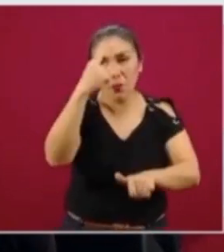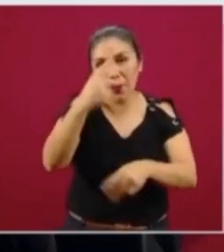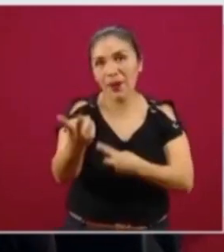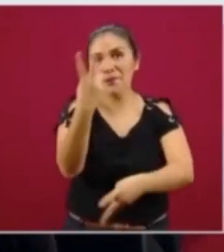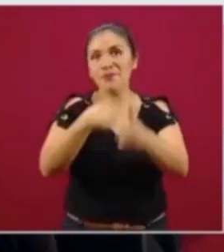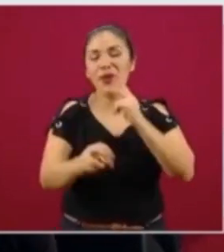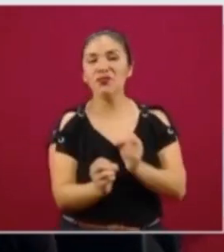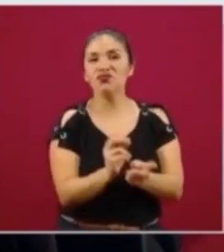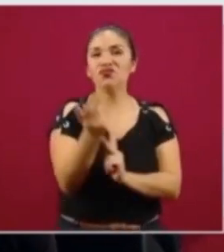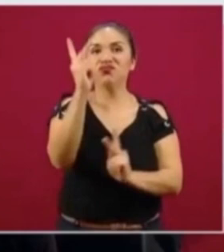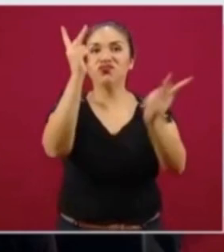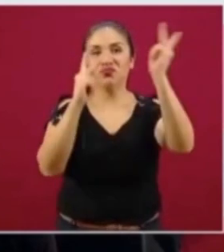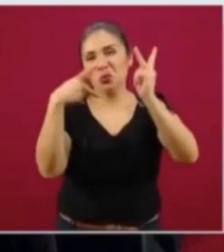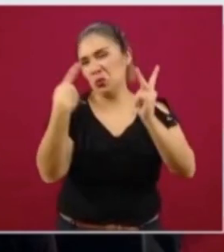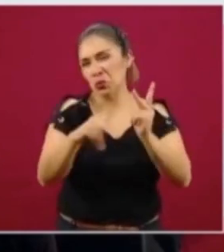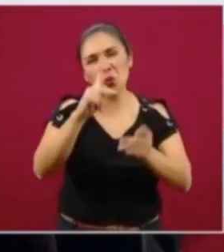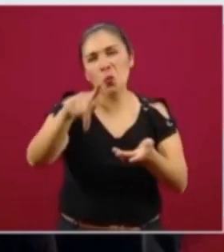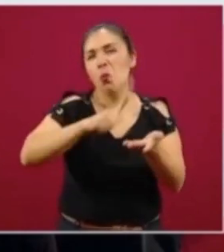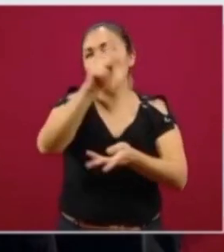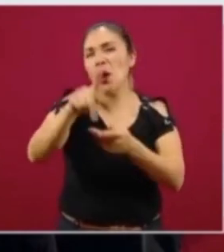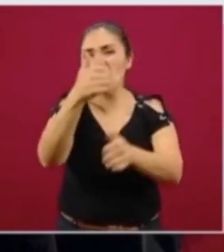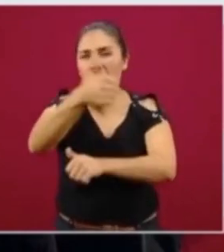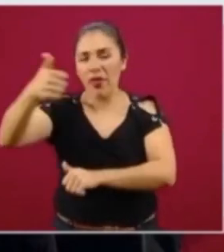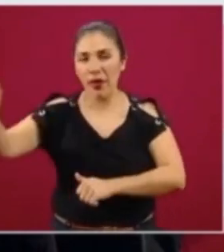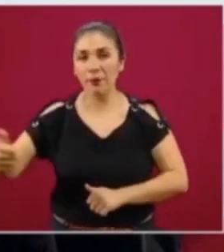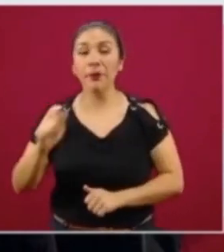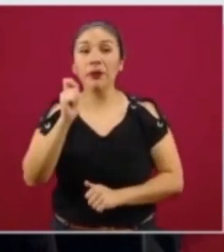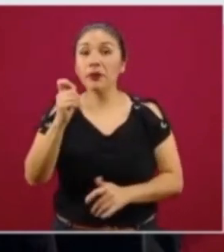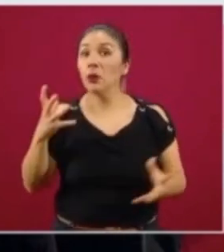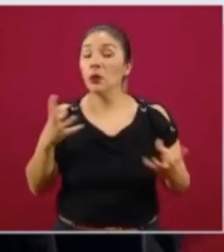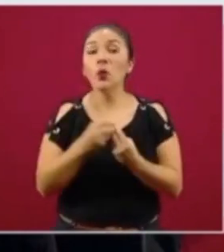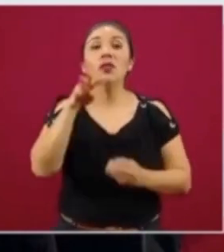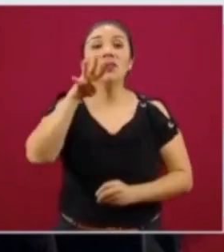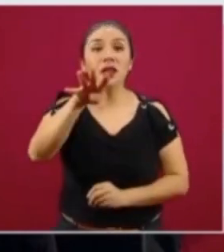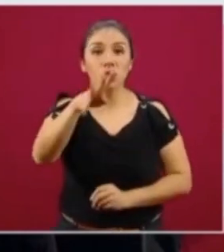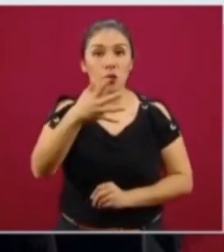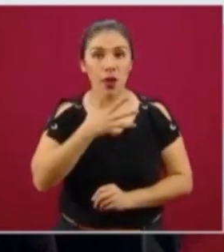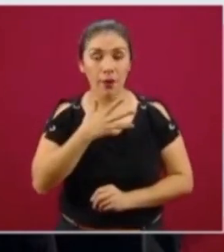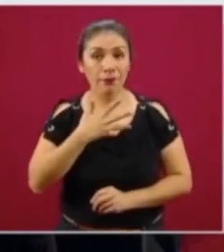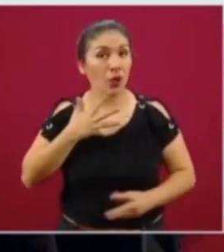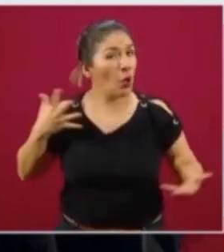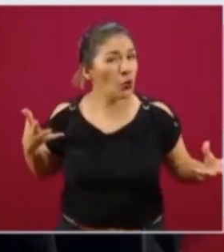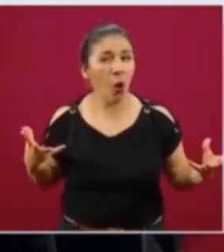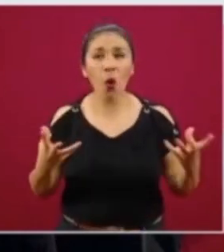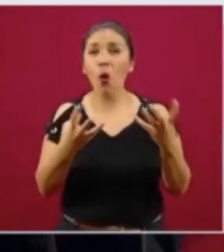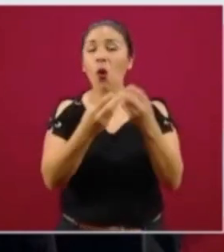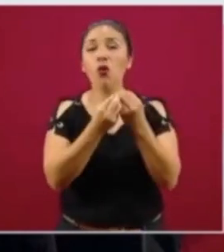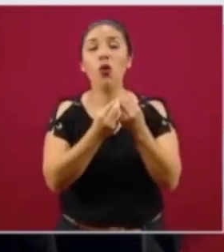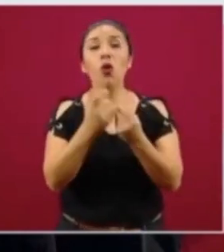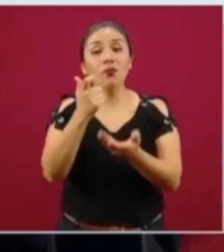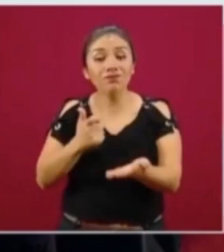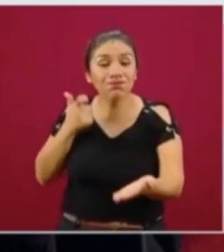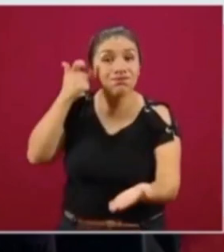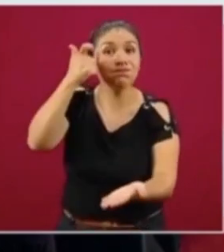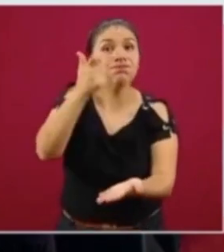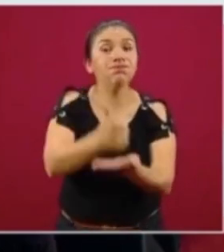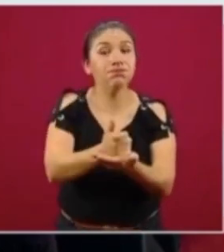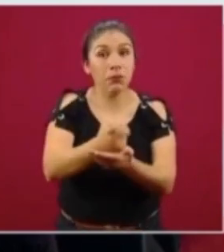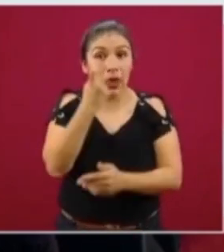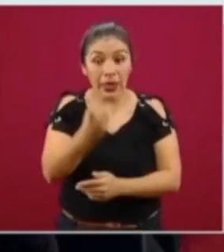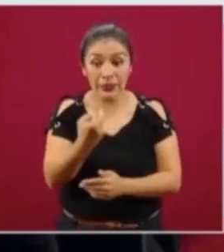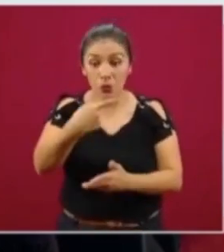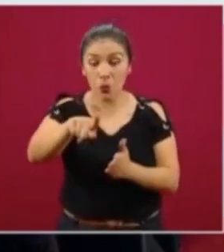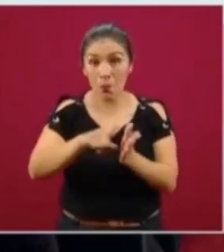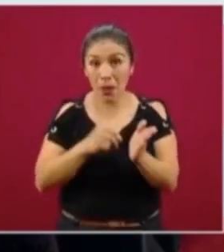se van preparando en la propia comunidad. Fueron 19, tenemos 19. En total, la inversión de este